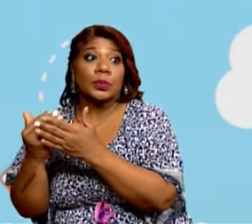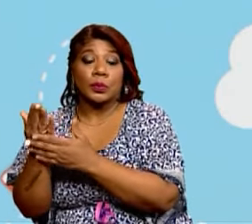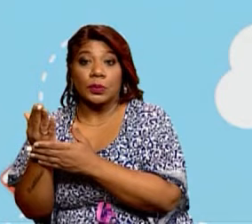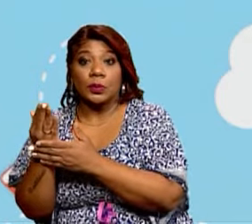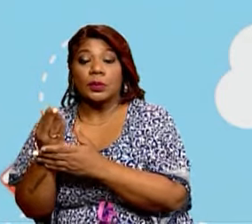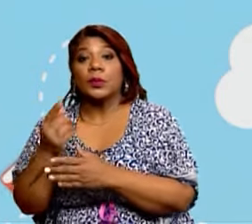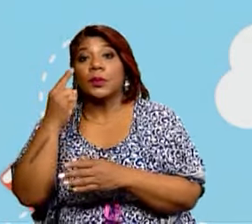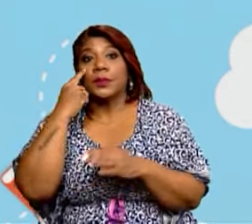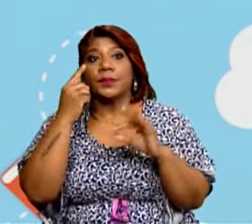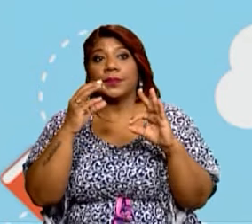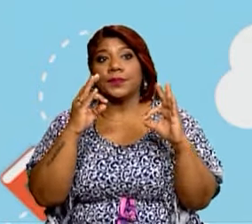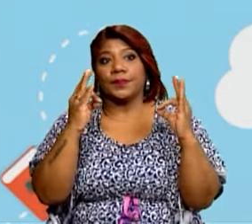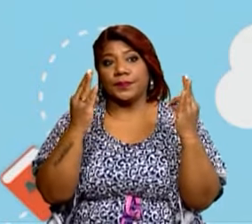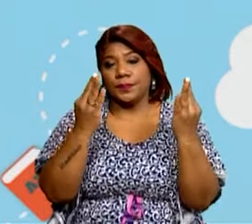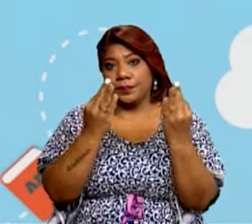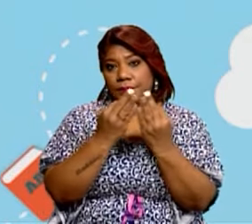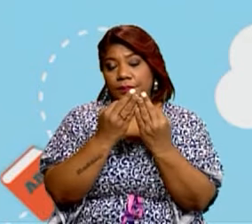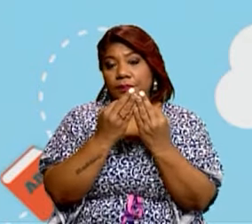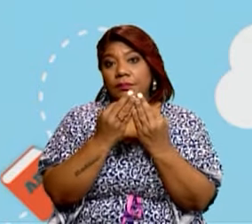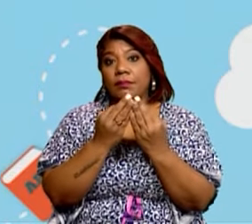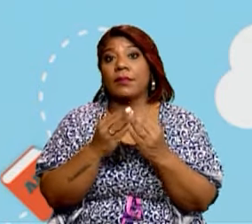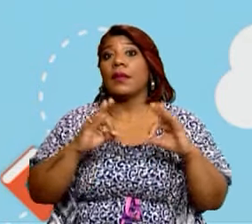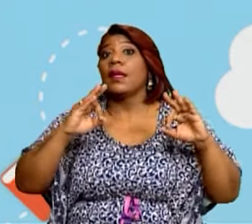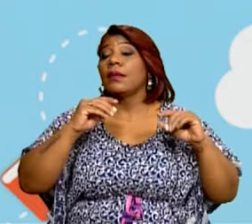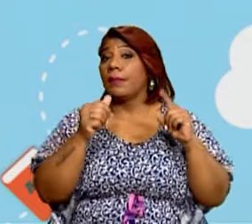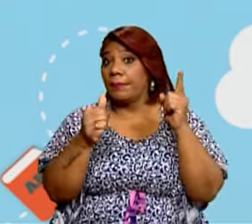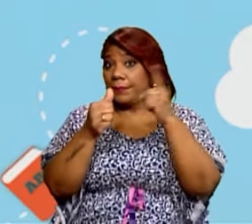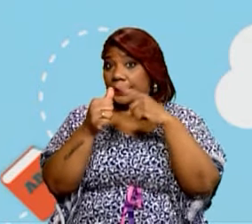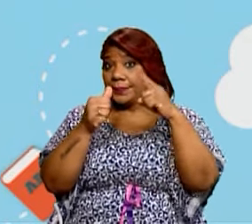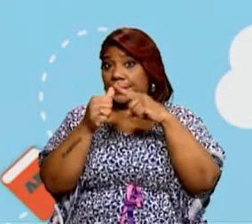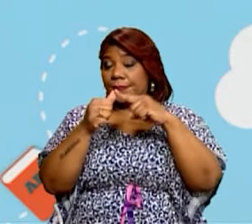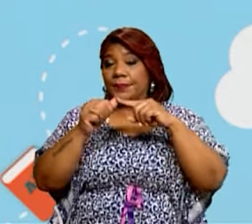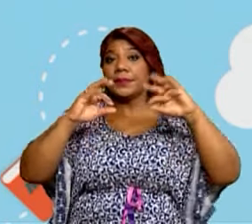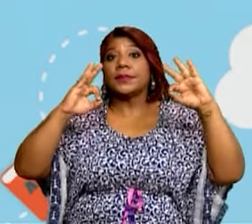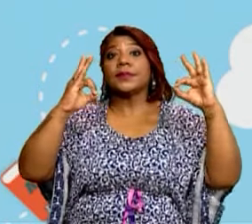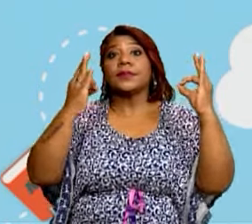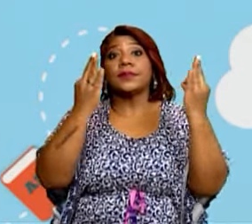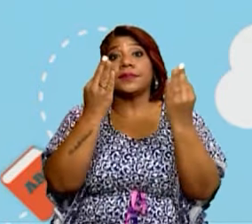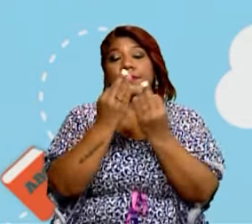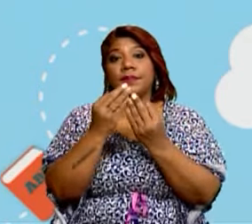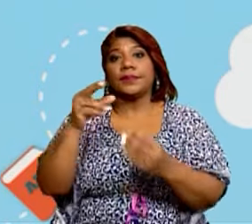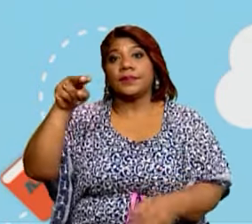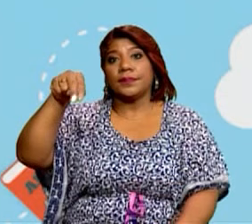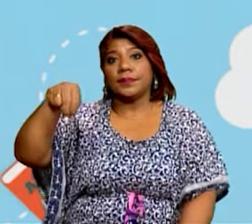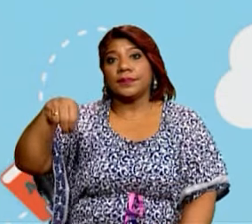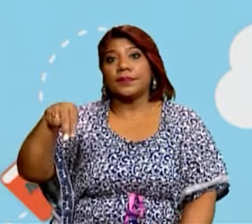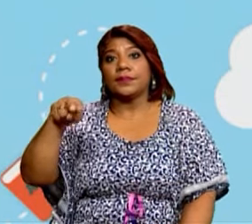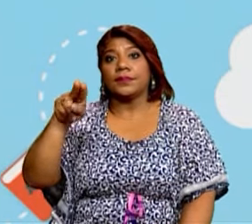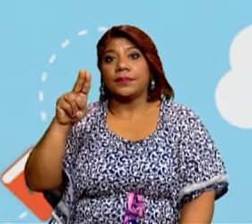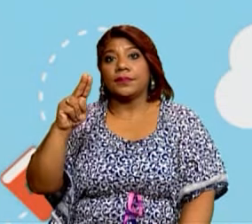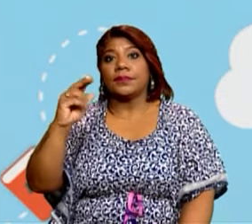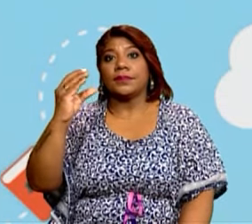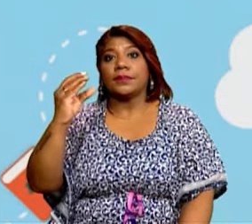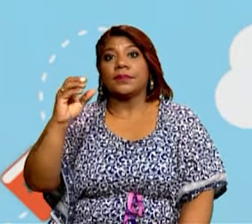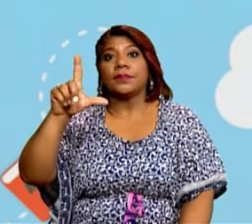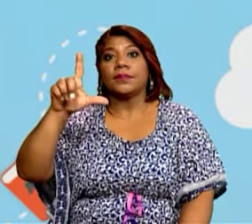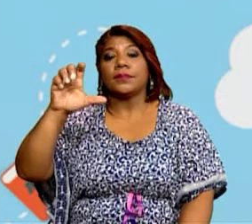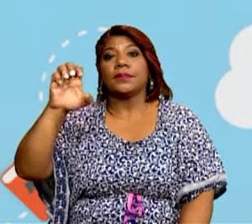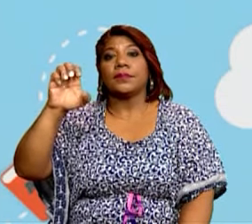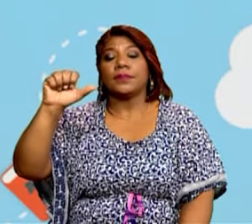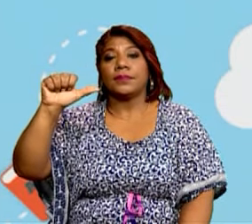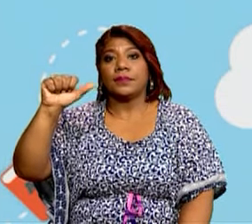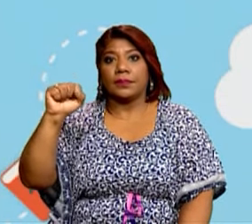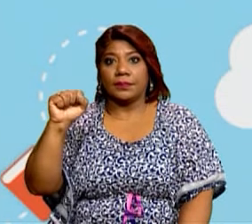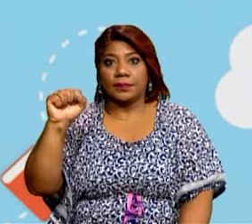familia. Tenemos la familia nuclear, que es la familia que está conformada, una familia pequeña que está